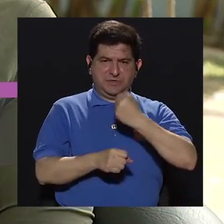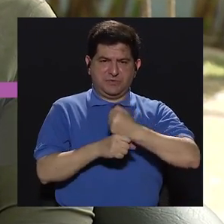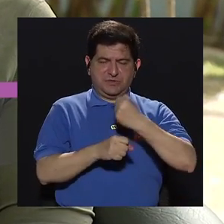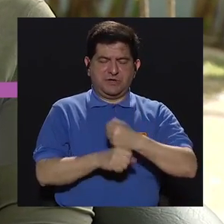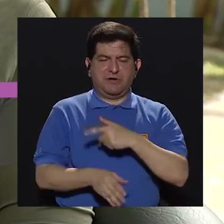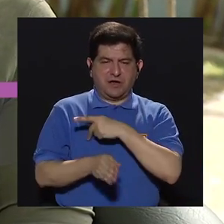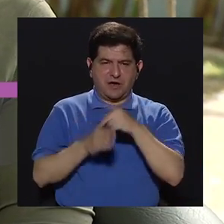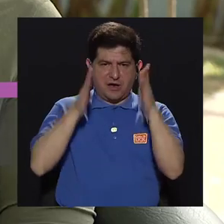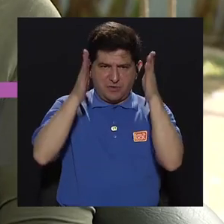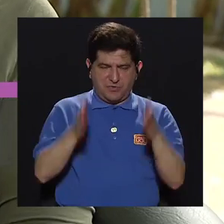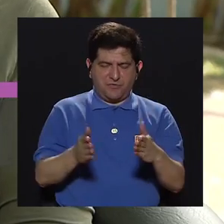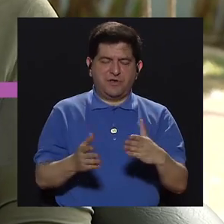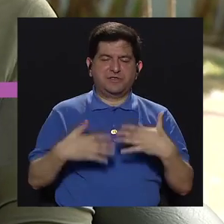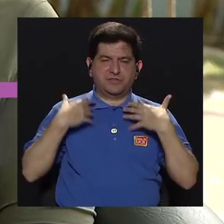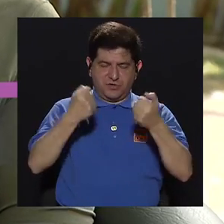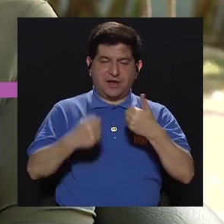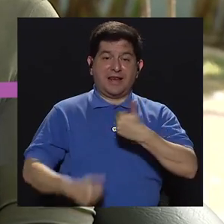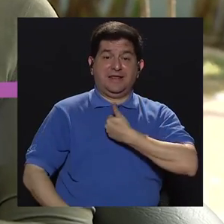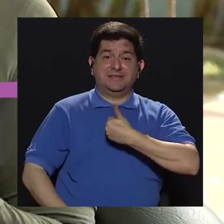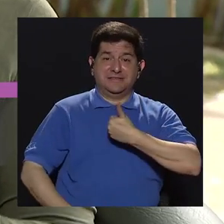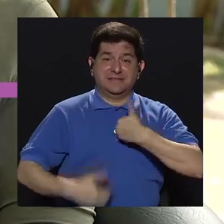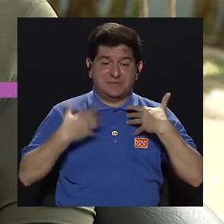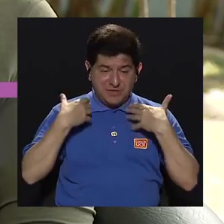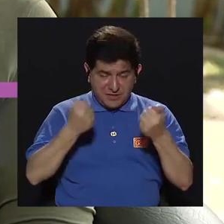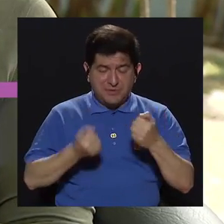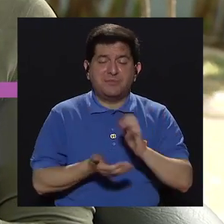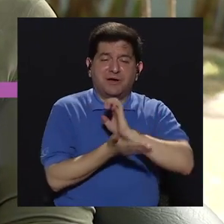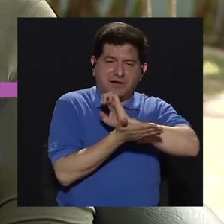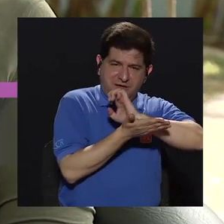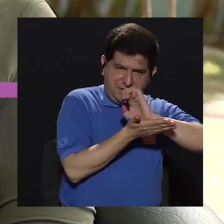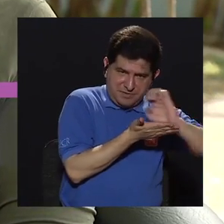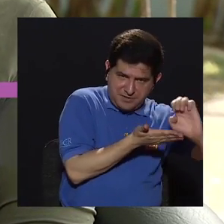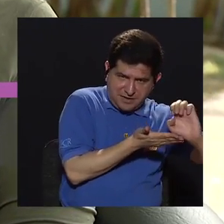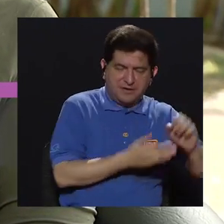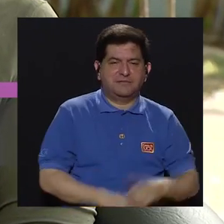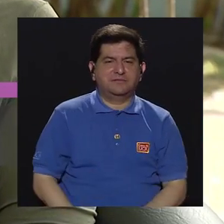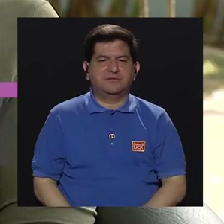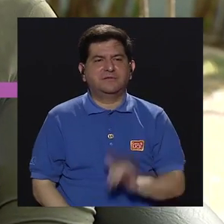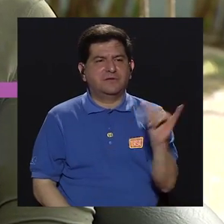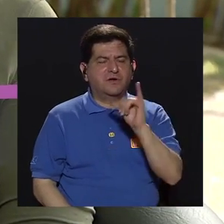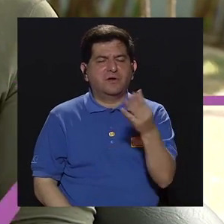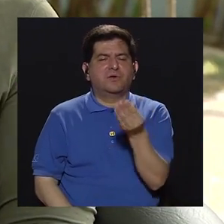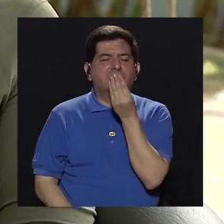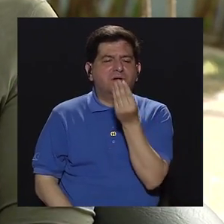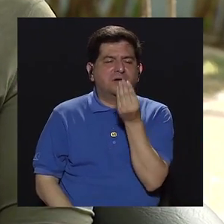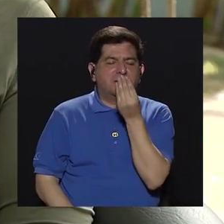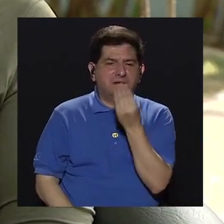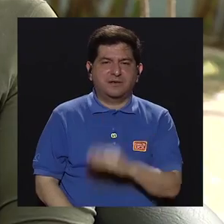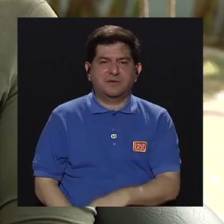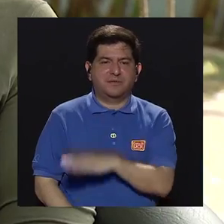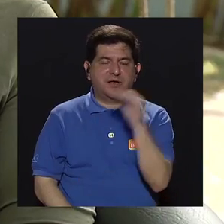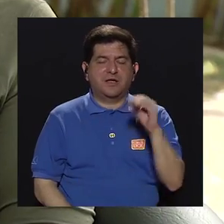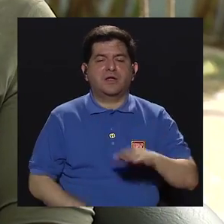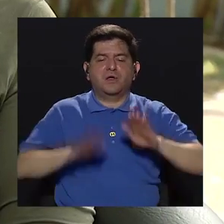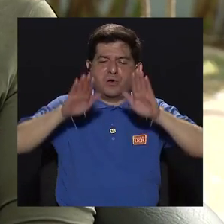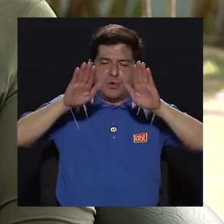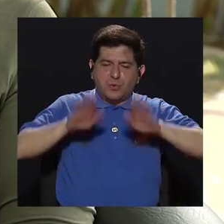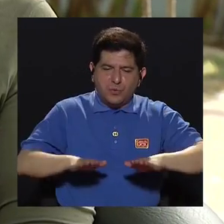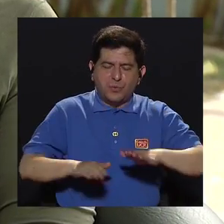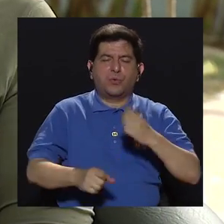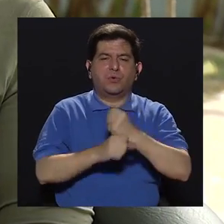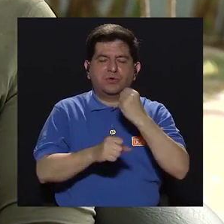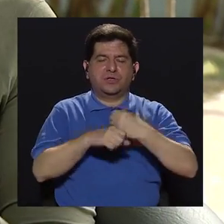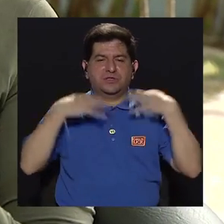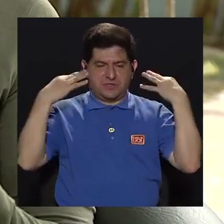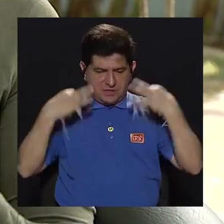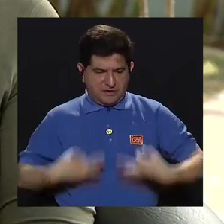como profesional en salud, en su propia salud preventiva, en la parte de alimentación, en la parte de descanso, de